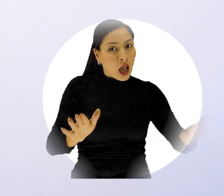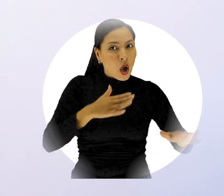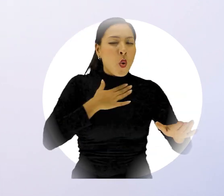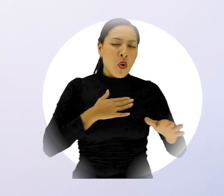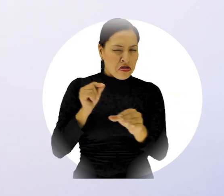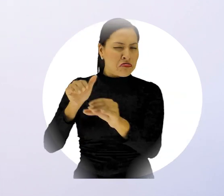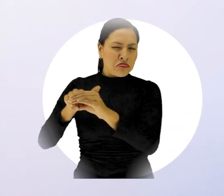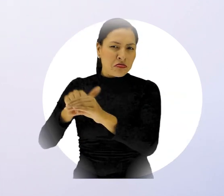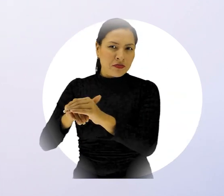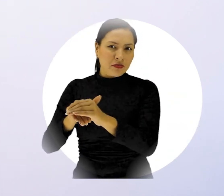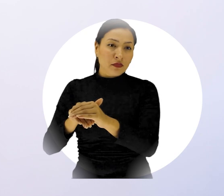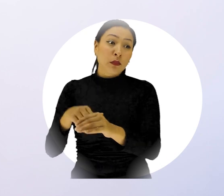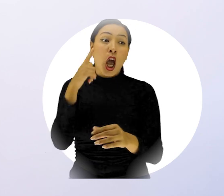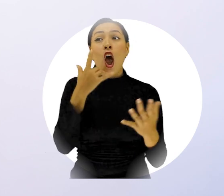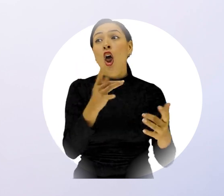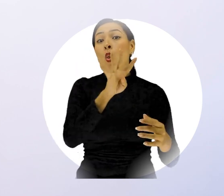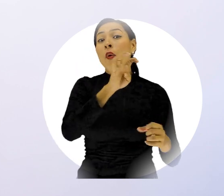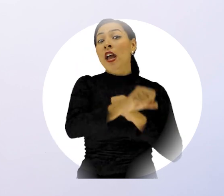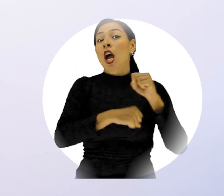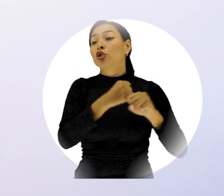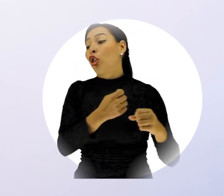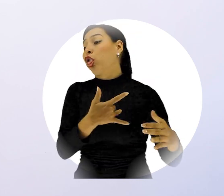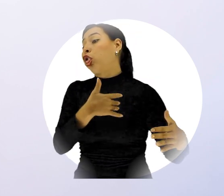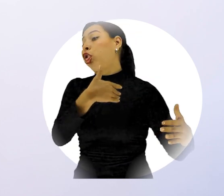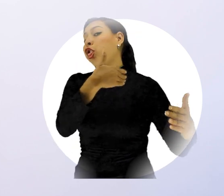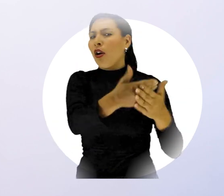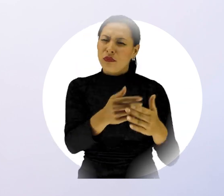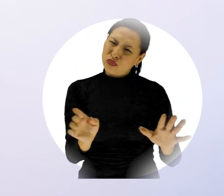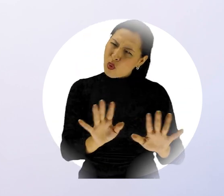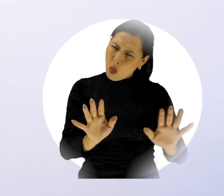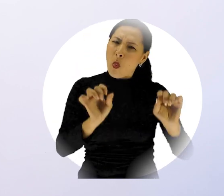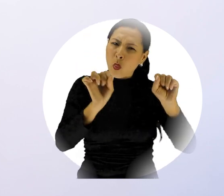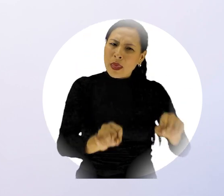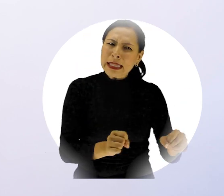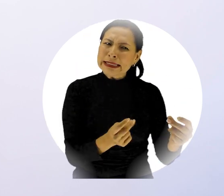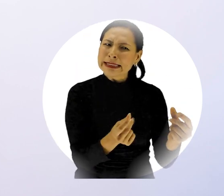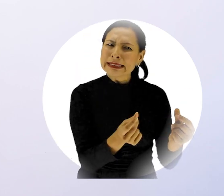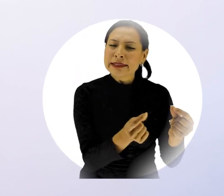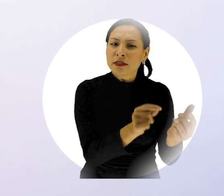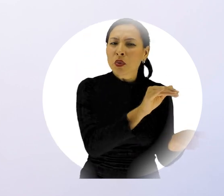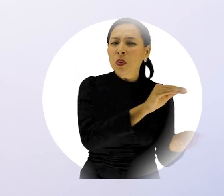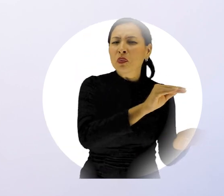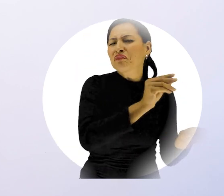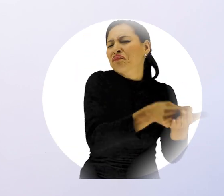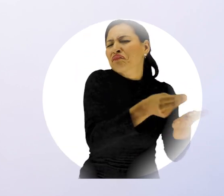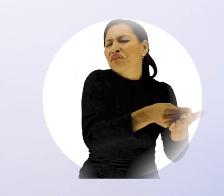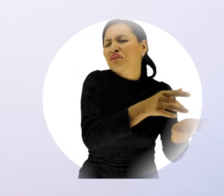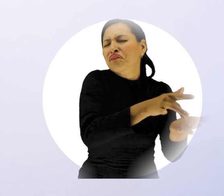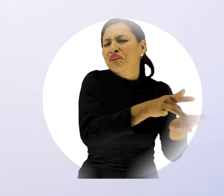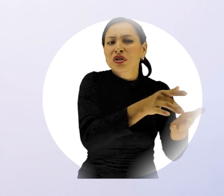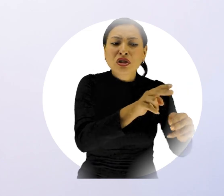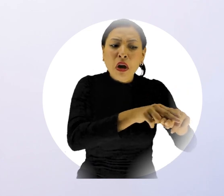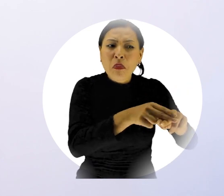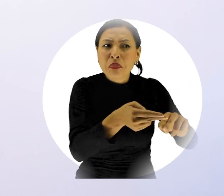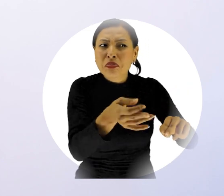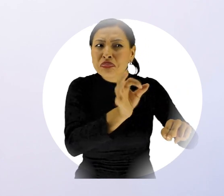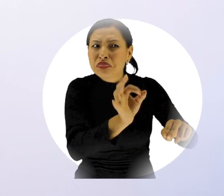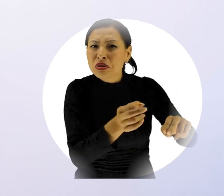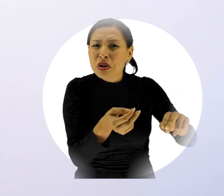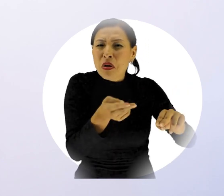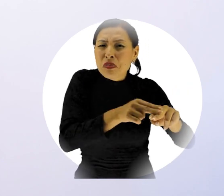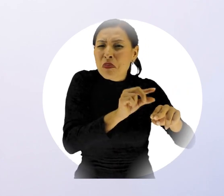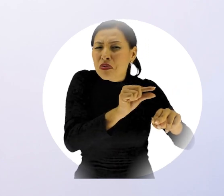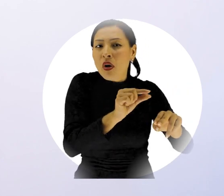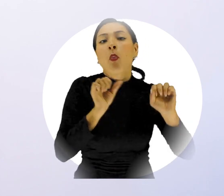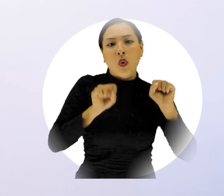y ahí sí invertir, sino dejar una sola deuda que tenga una tasa de interés bajita y empezar a invertir. Por ejemplo, me han preguntado mucho sobre los